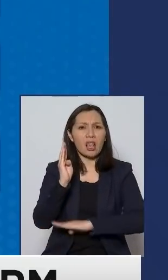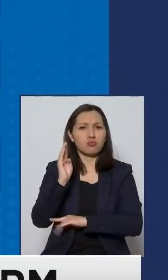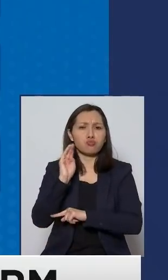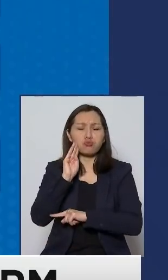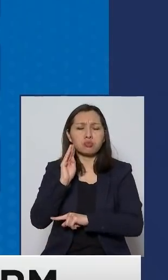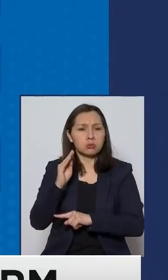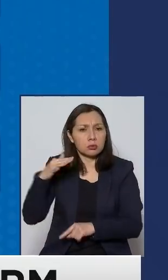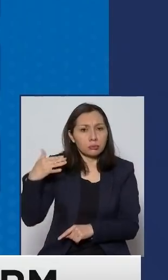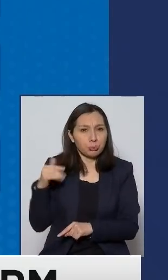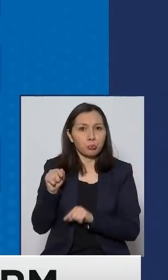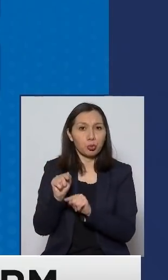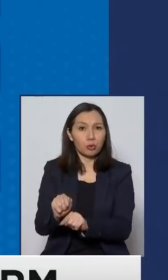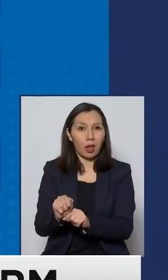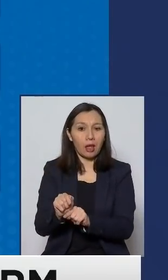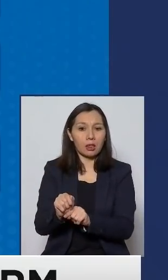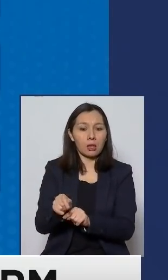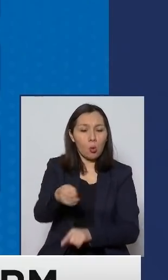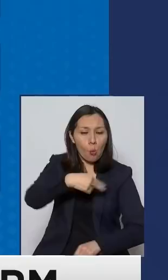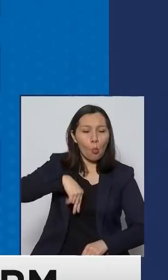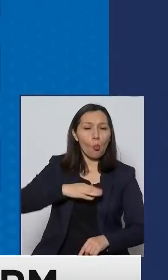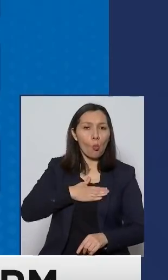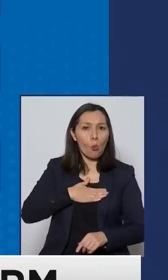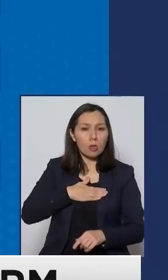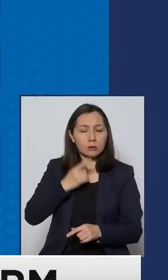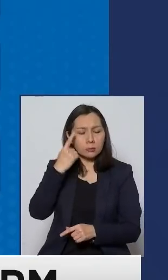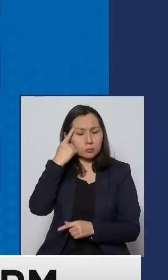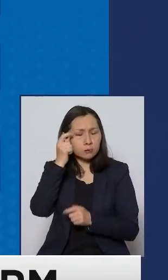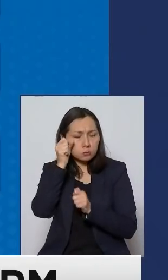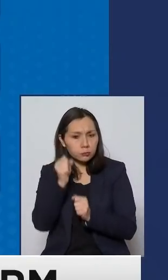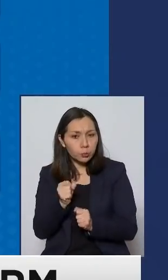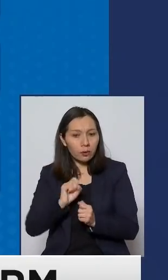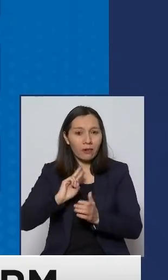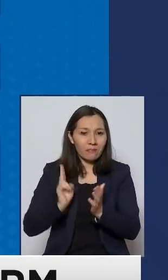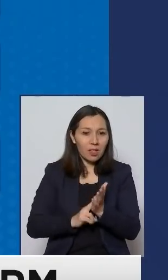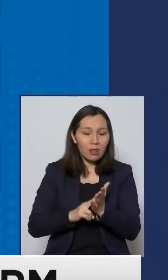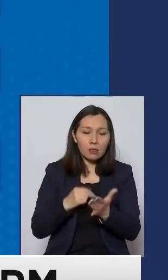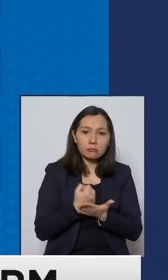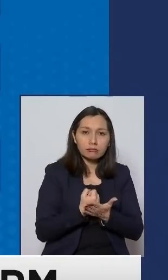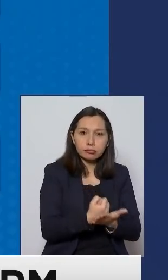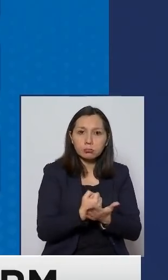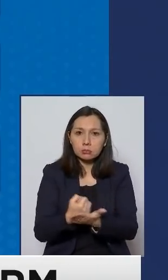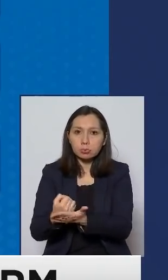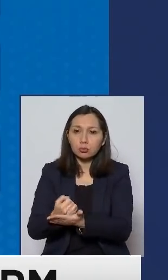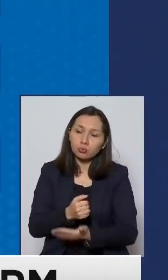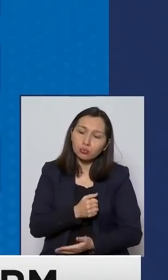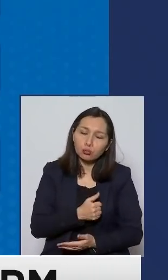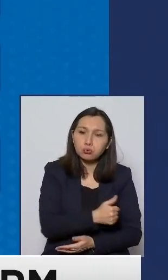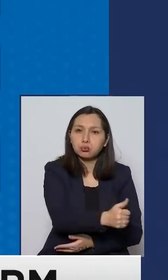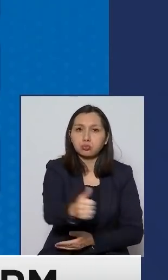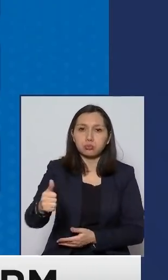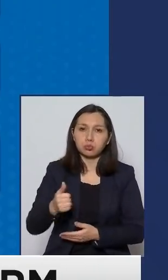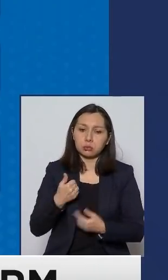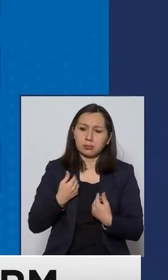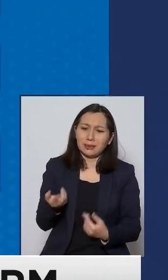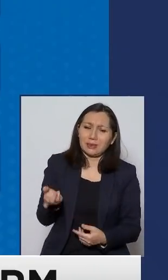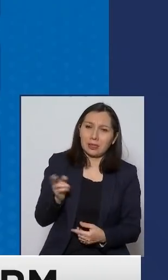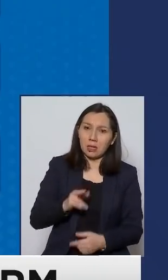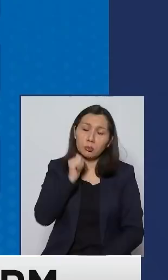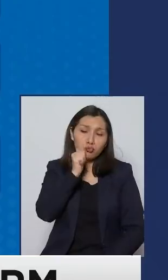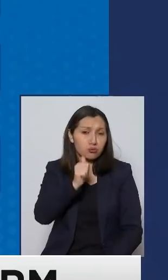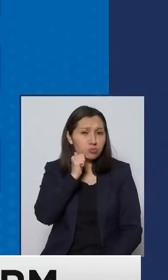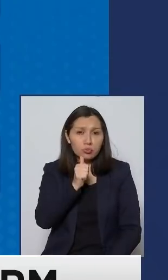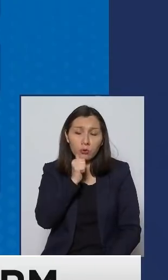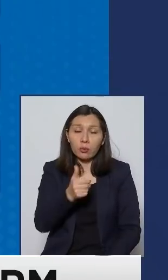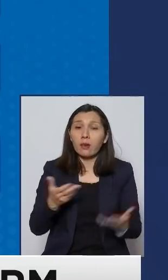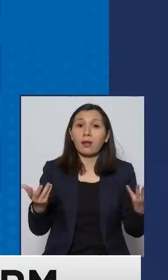importante en nuestra capacidad para realmente colaborar todos como hemos insistido todos los días